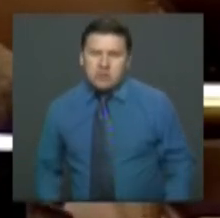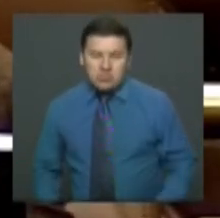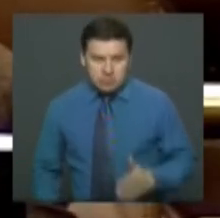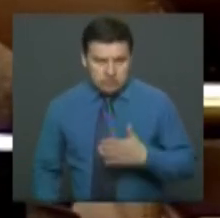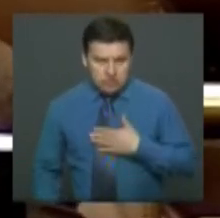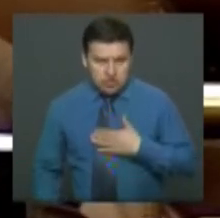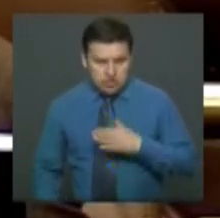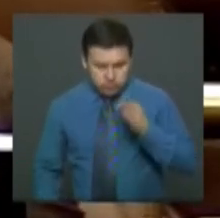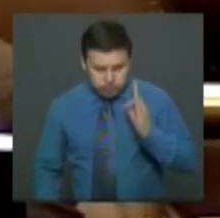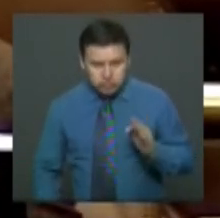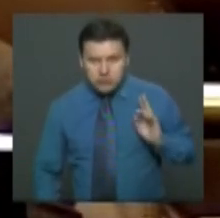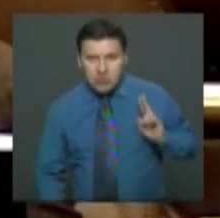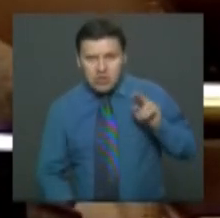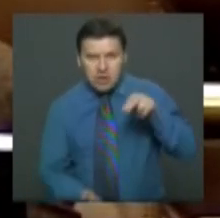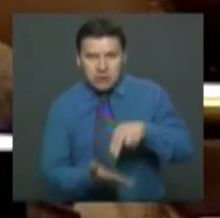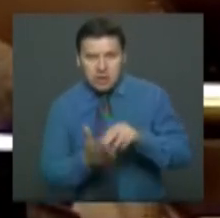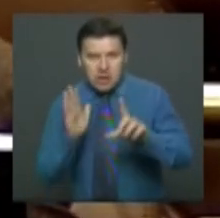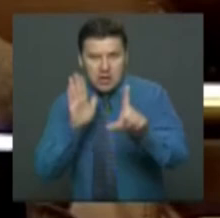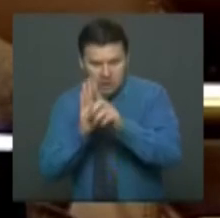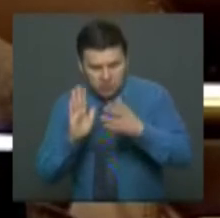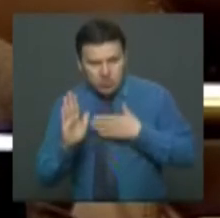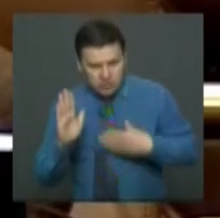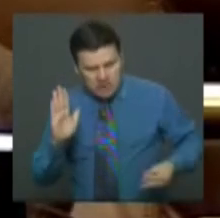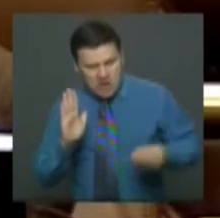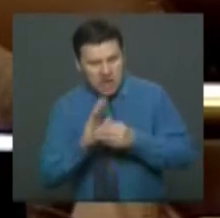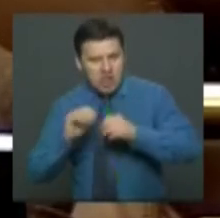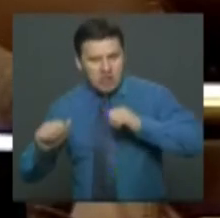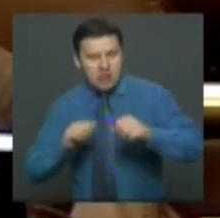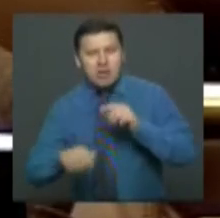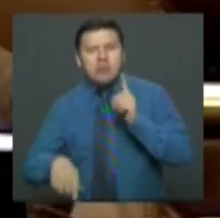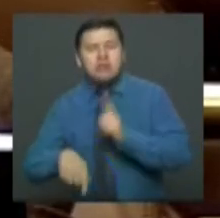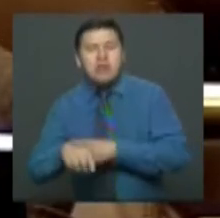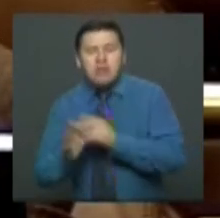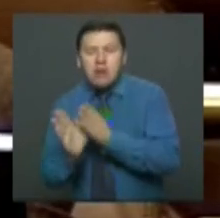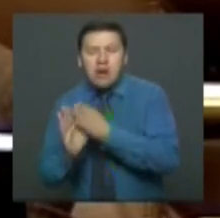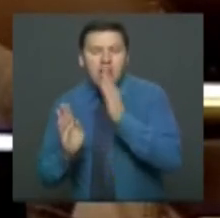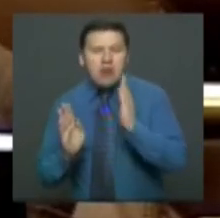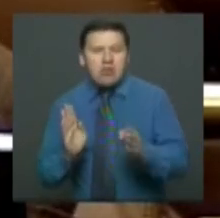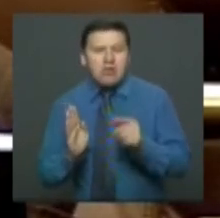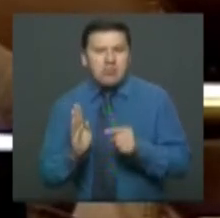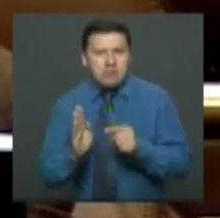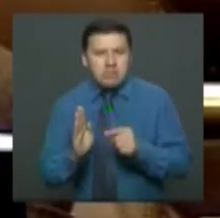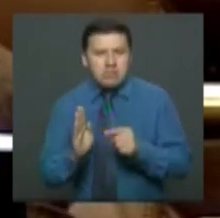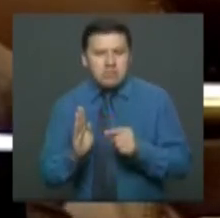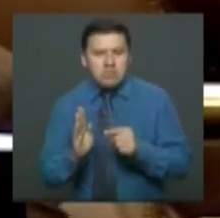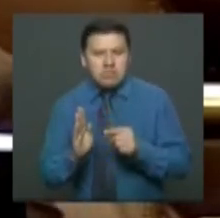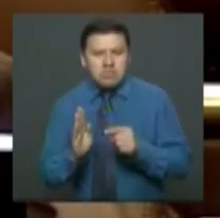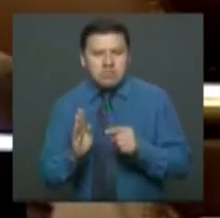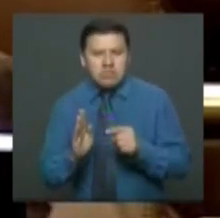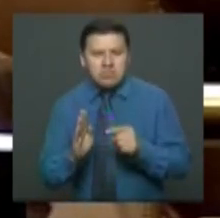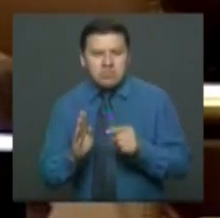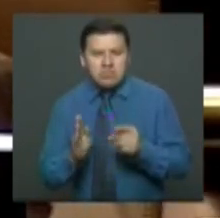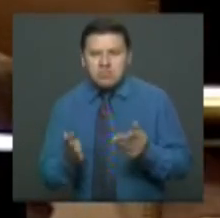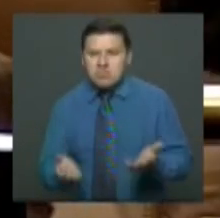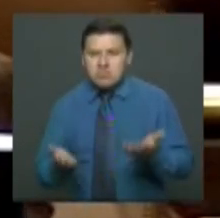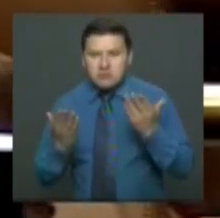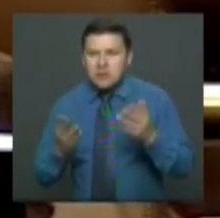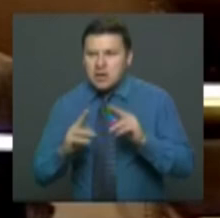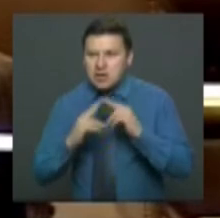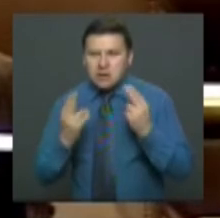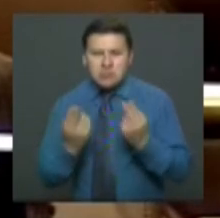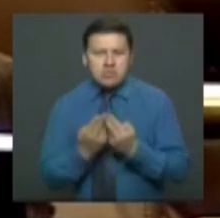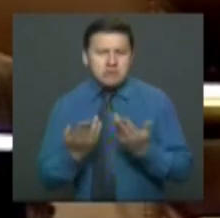que soy, de esa ley que le dio un plazo a la mesa para levantar sesión